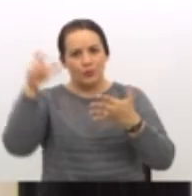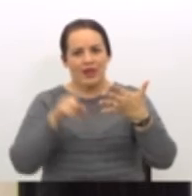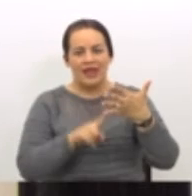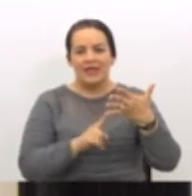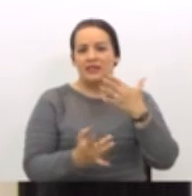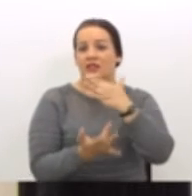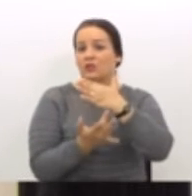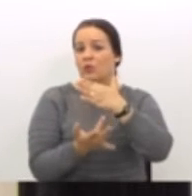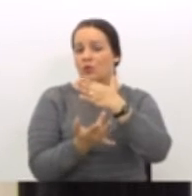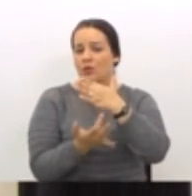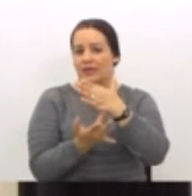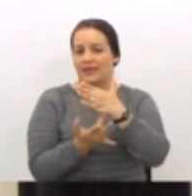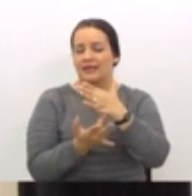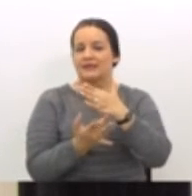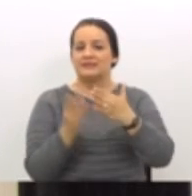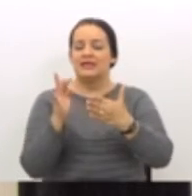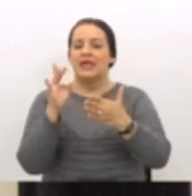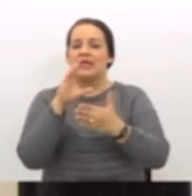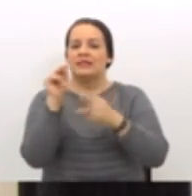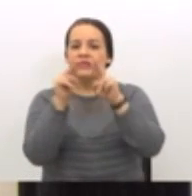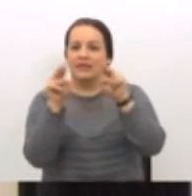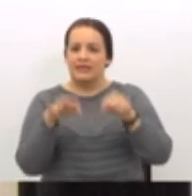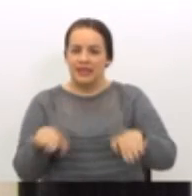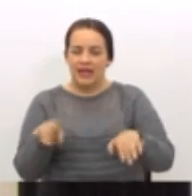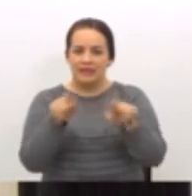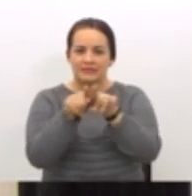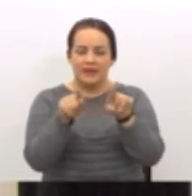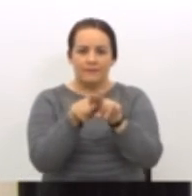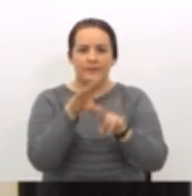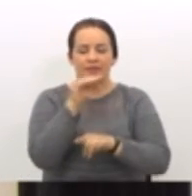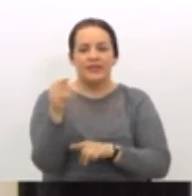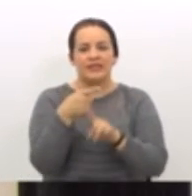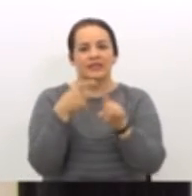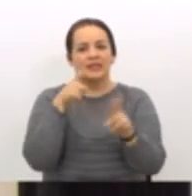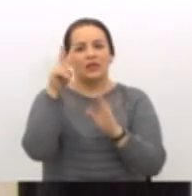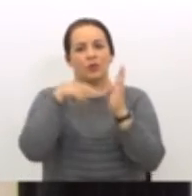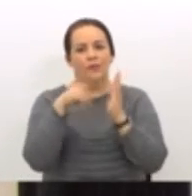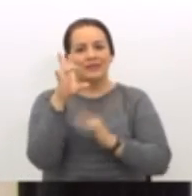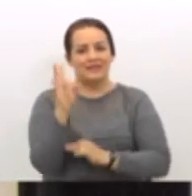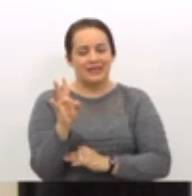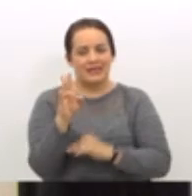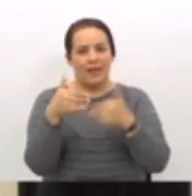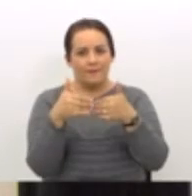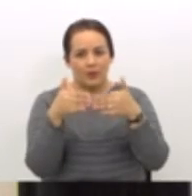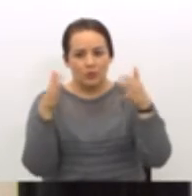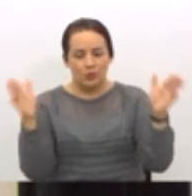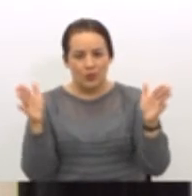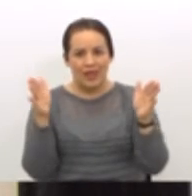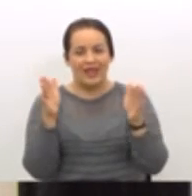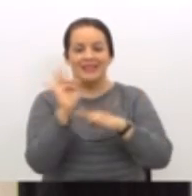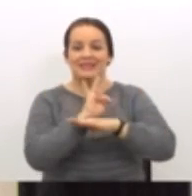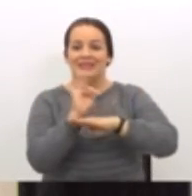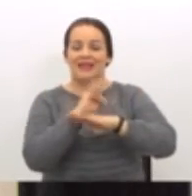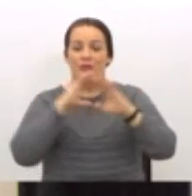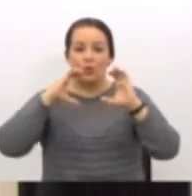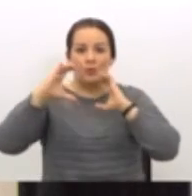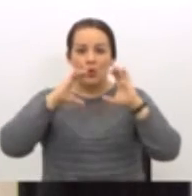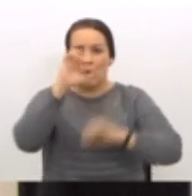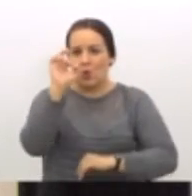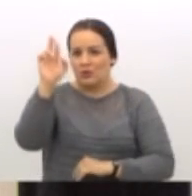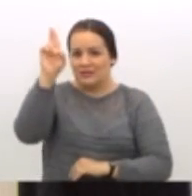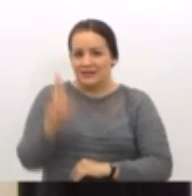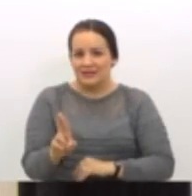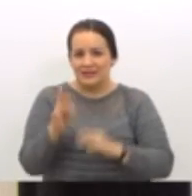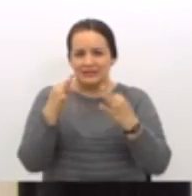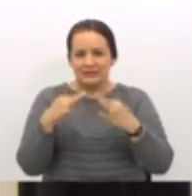digitales. Desde el 2007, con la apertura del sector de las telecomunicaciones, Costa Rica viene intentando cerrar la